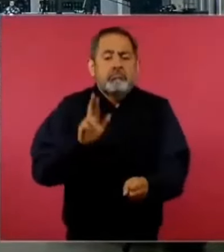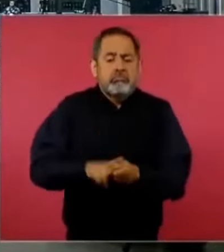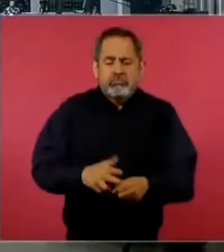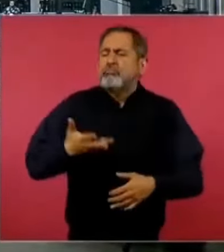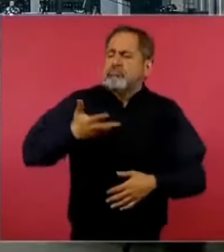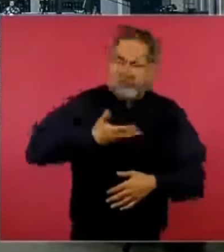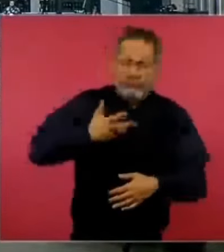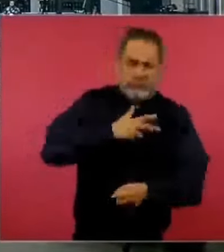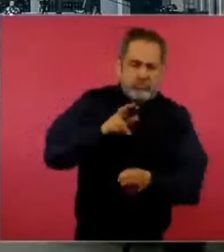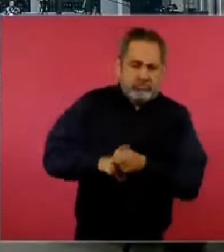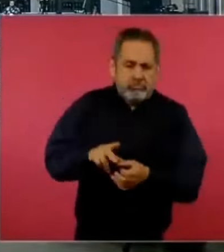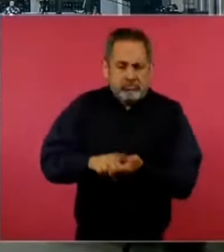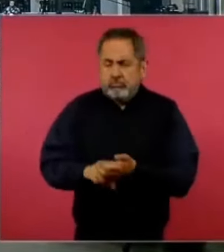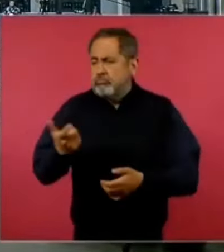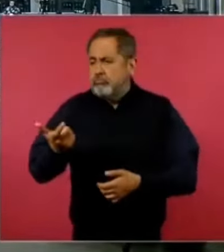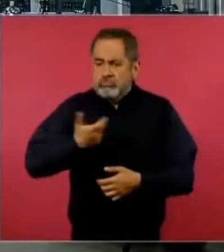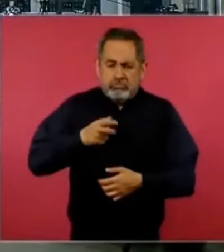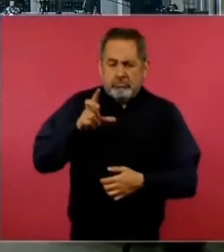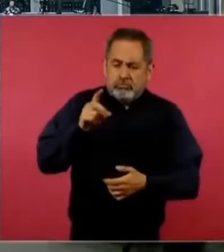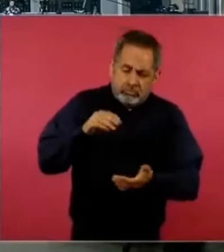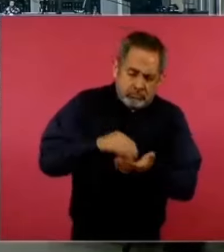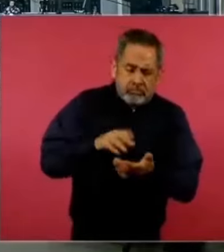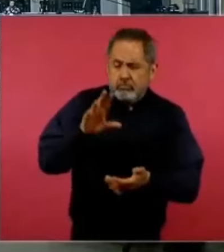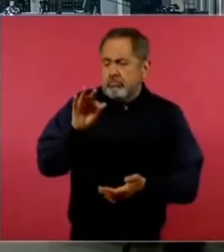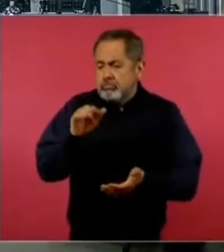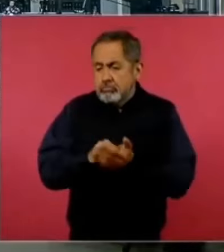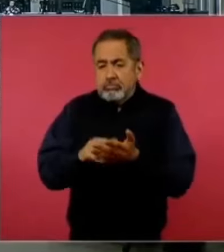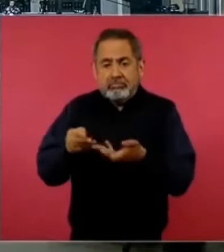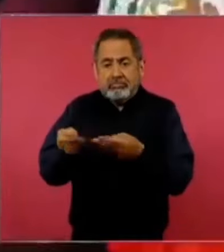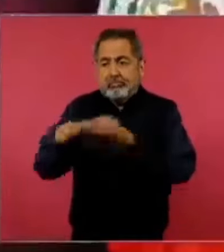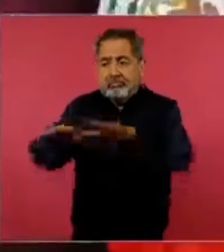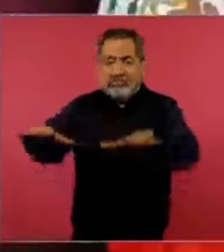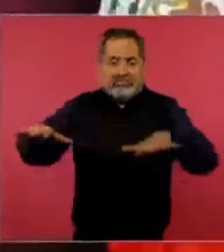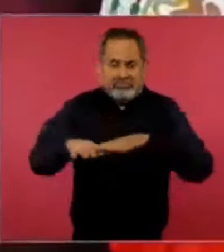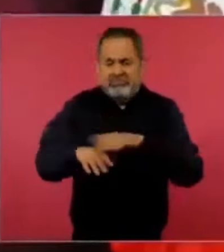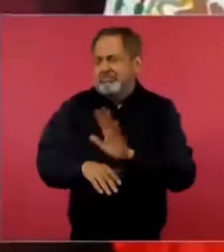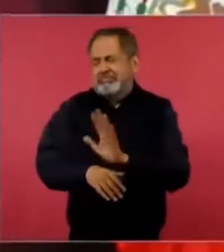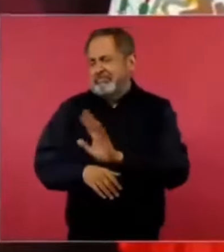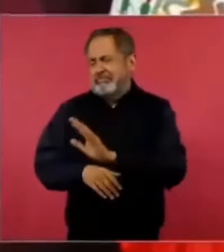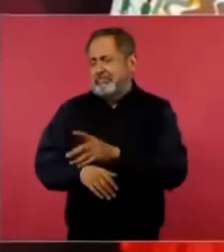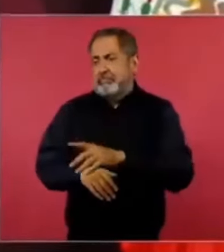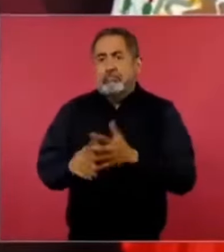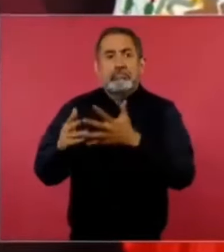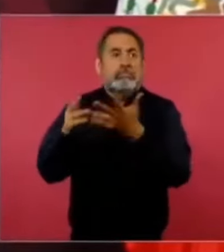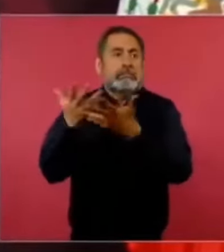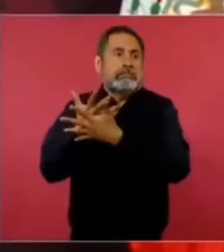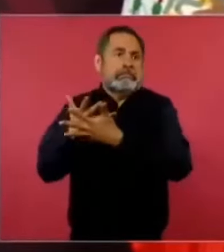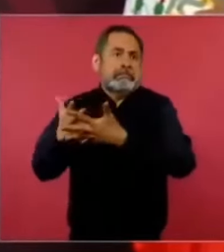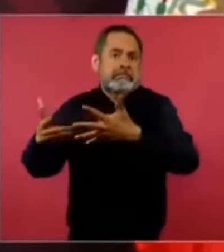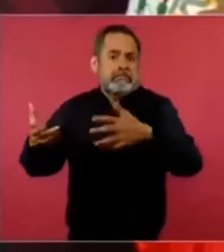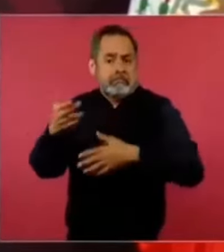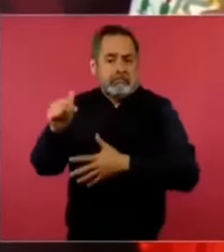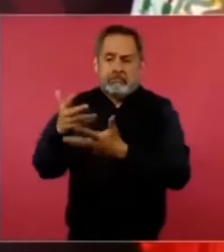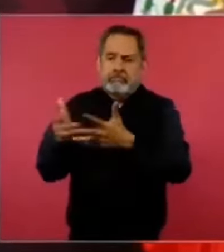30 mil, 40 mil, 50 mil metros cuadrados. Y hay unas ahí que son hectáreas,